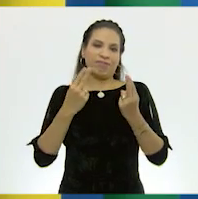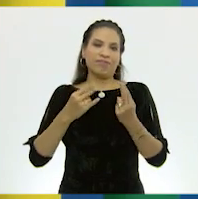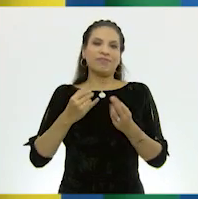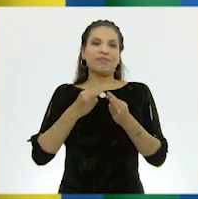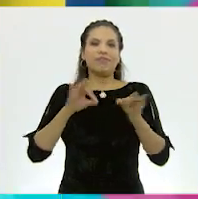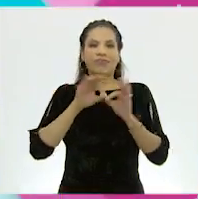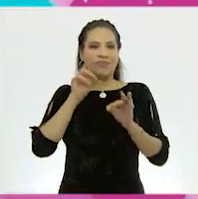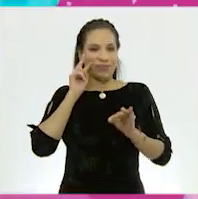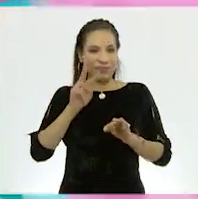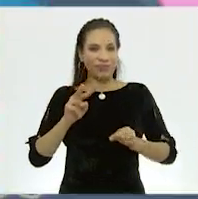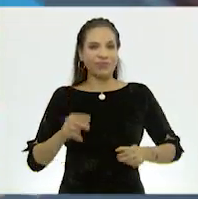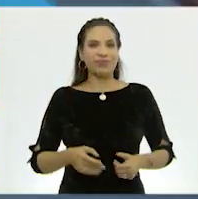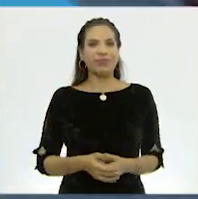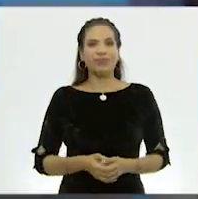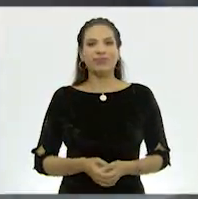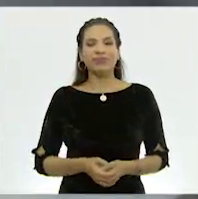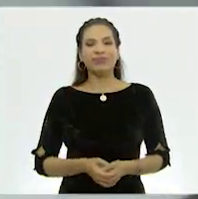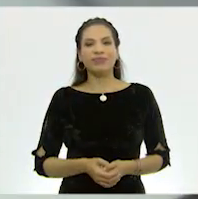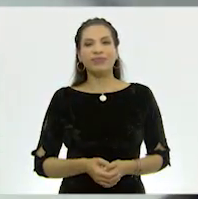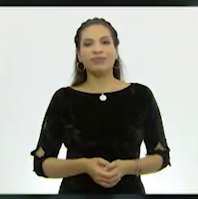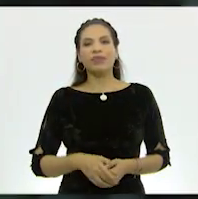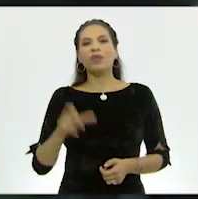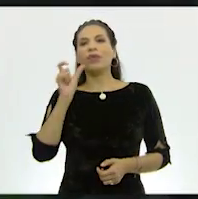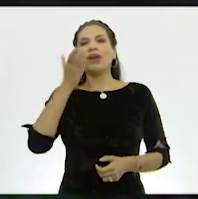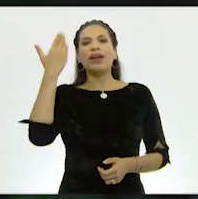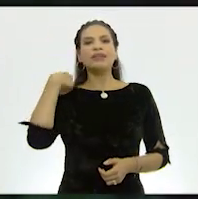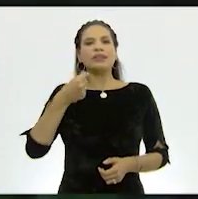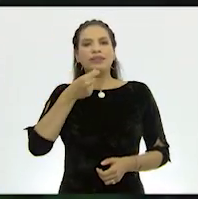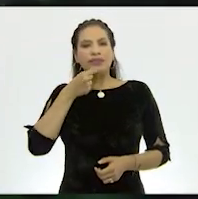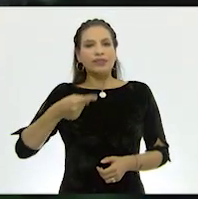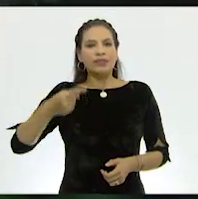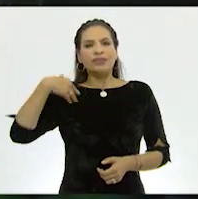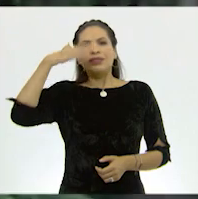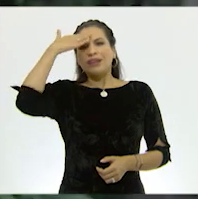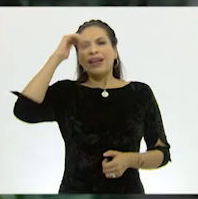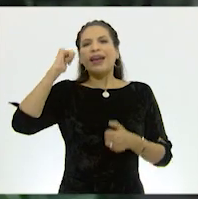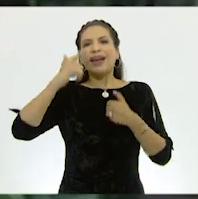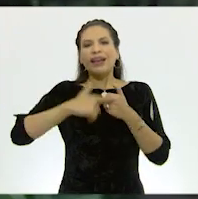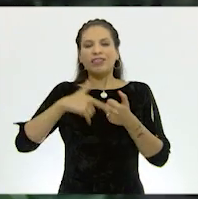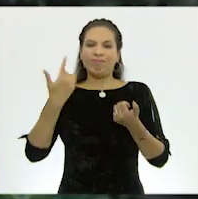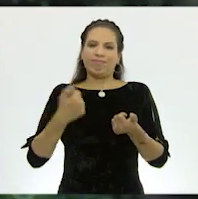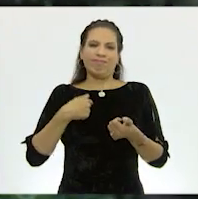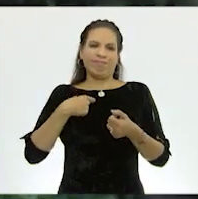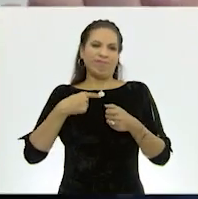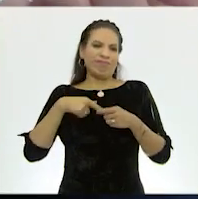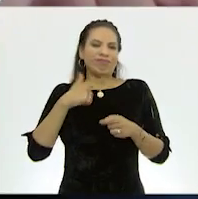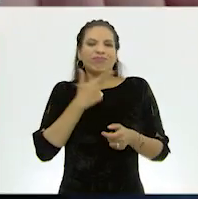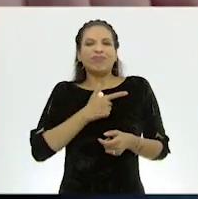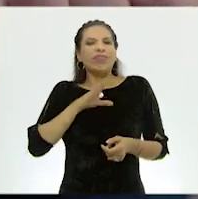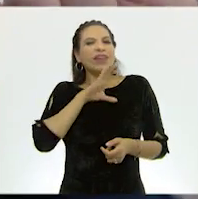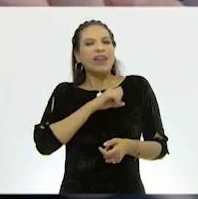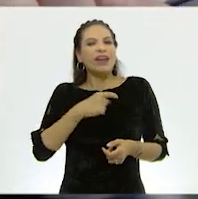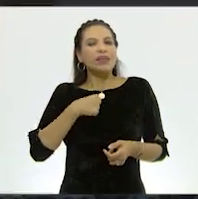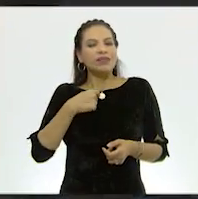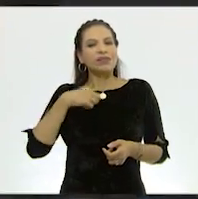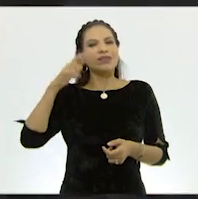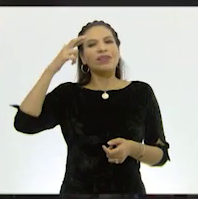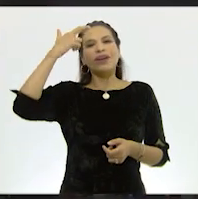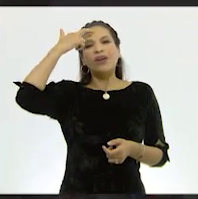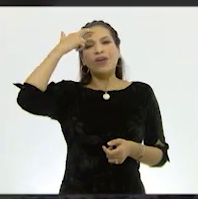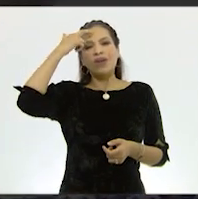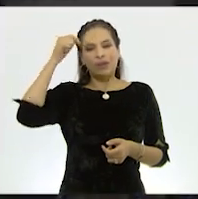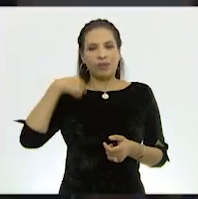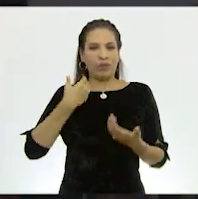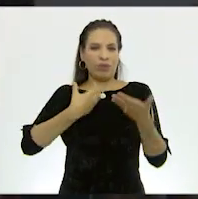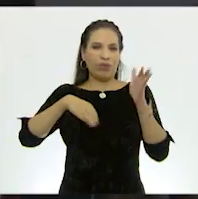Acompáñennos Cuando era pequeña, sabía que había algo diferente en mí que me encantaba Me acuerdo cuando me